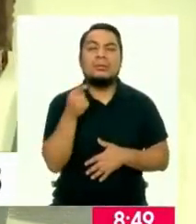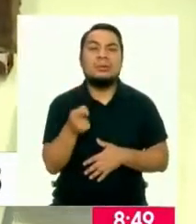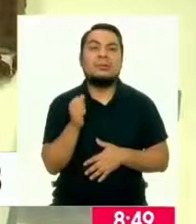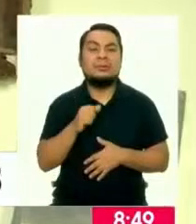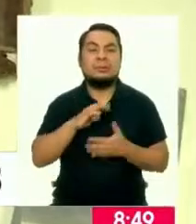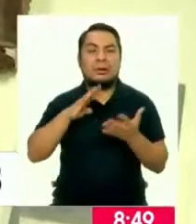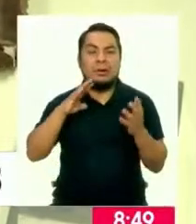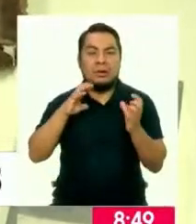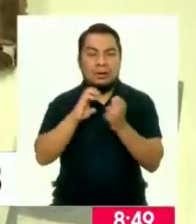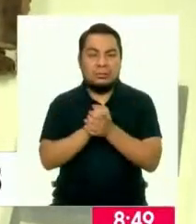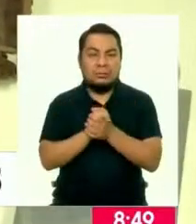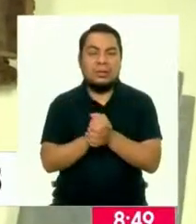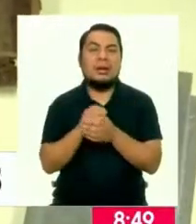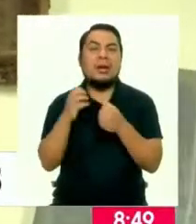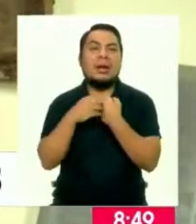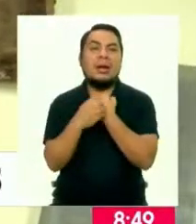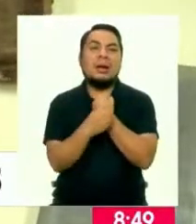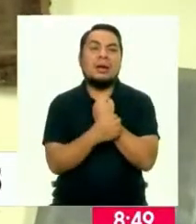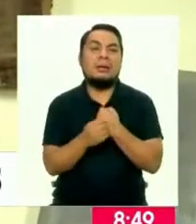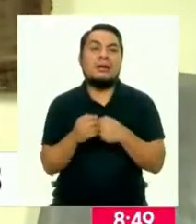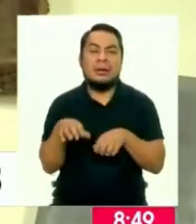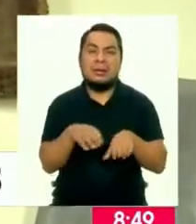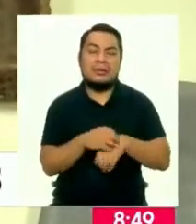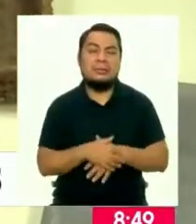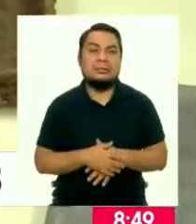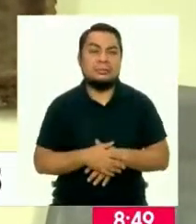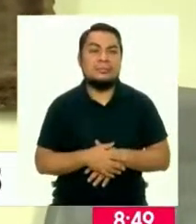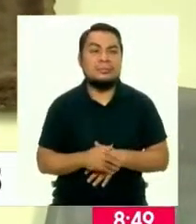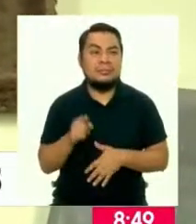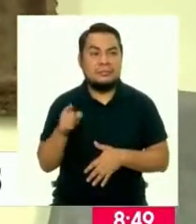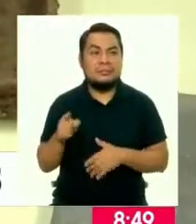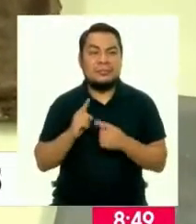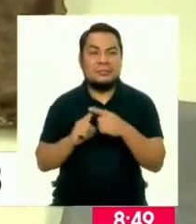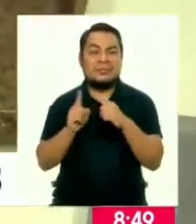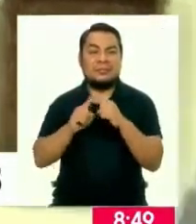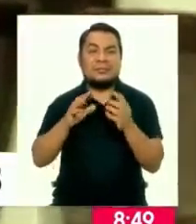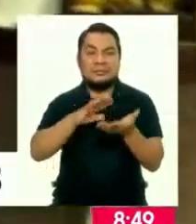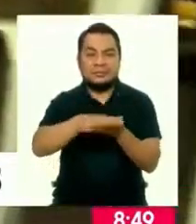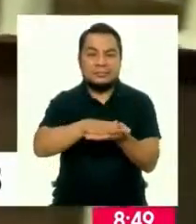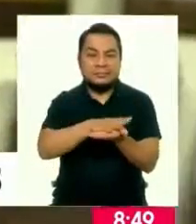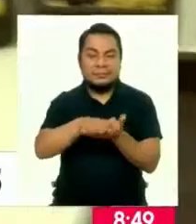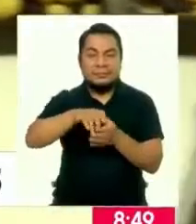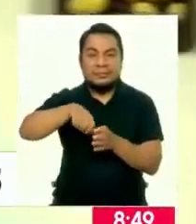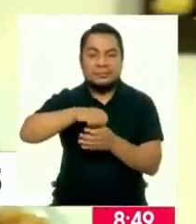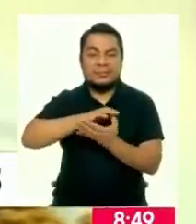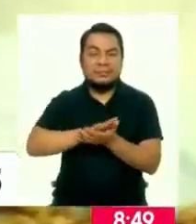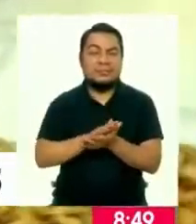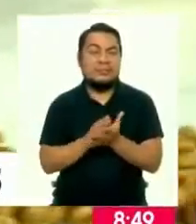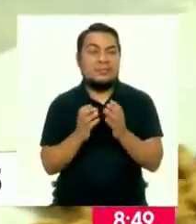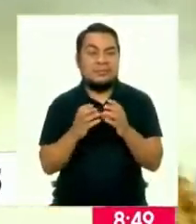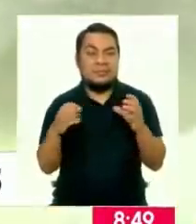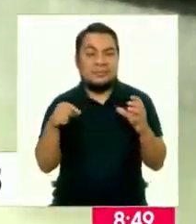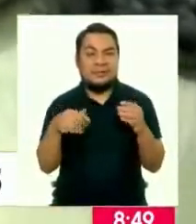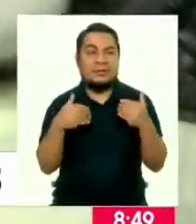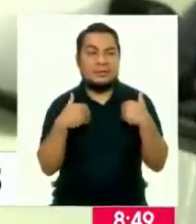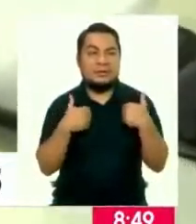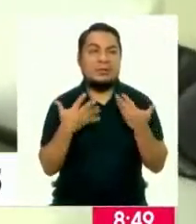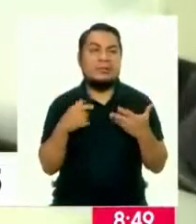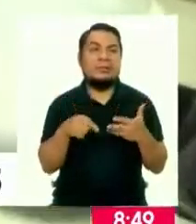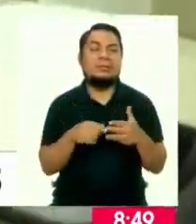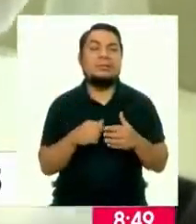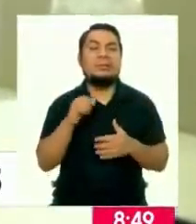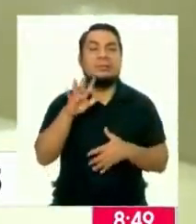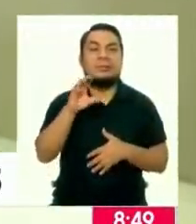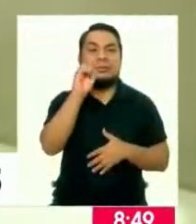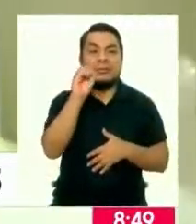en la concentración de cáscara que estamos empleando. Nosotros hacemos diversas formulaciones. Esta bandejita, por ejemplo, tiene aproximadamente